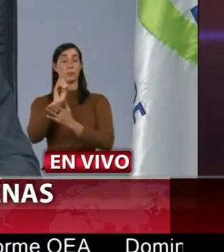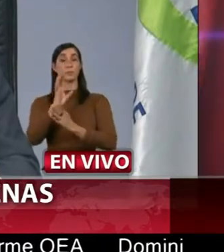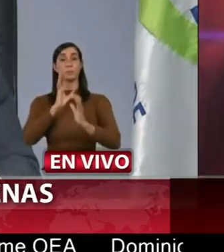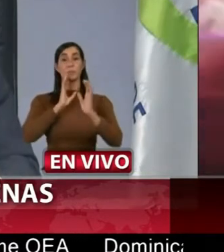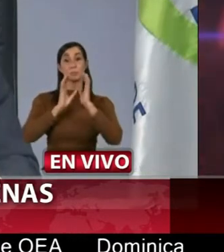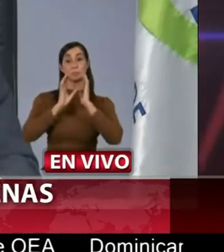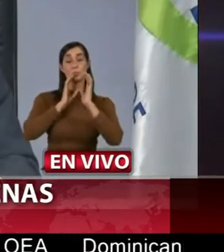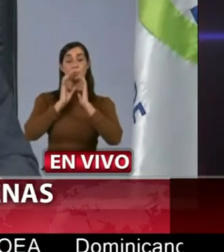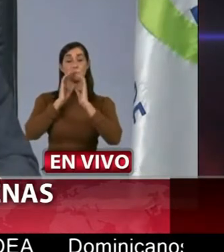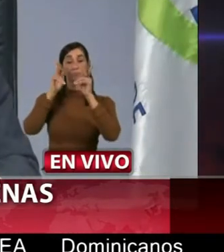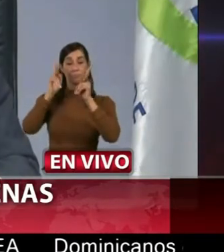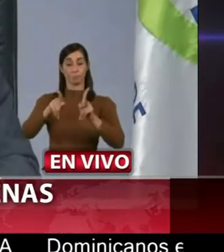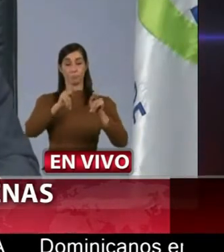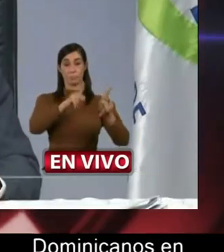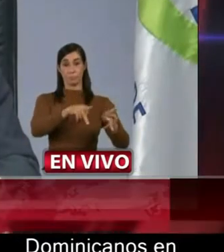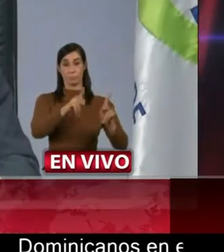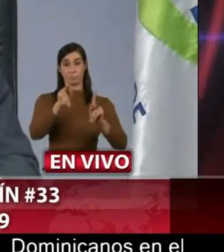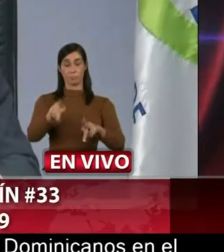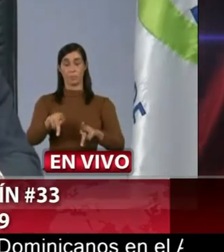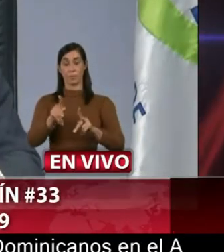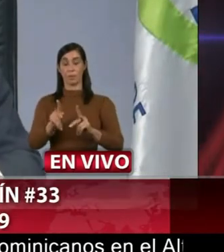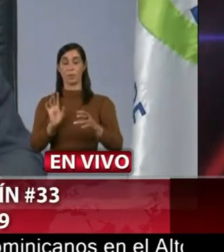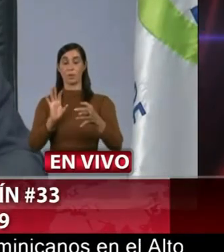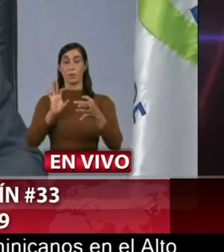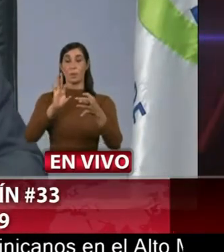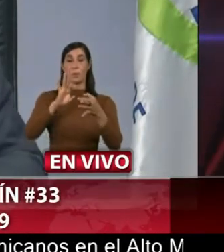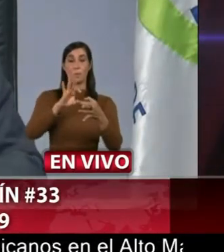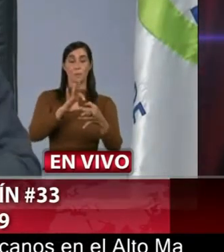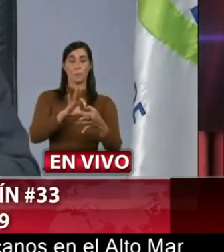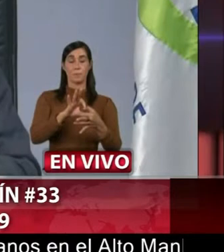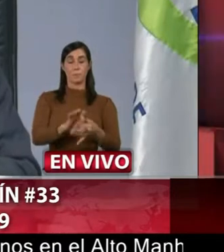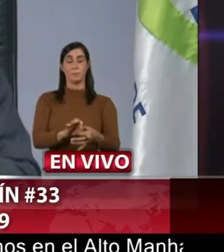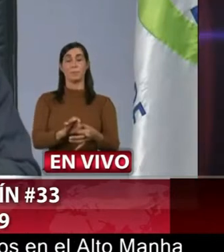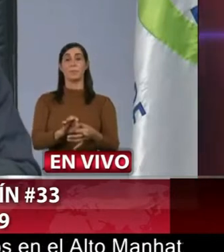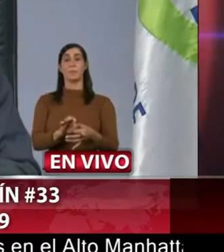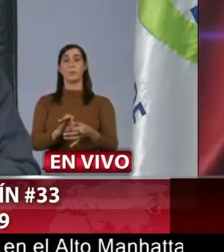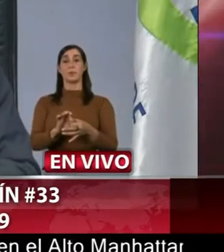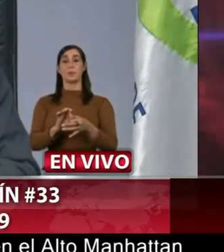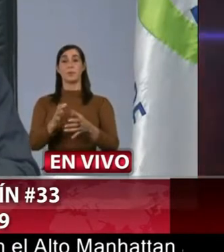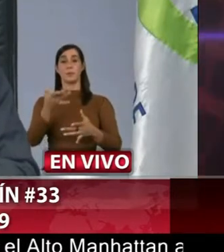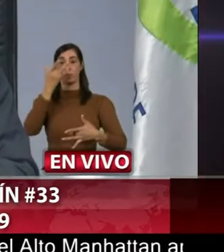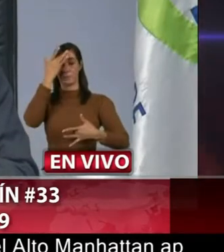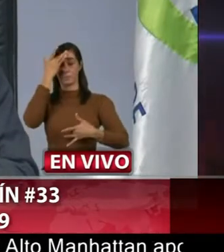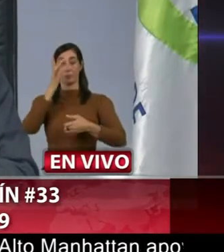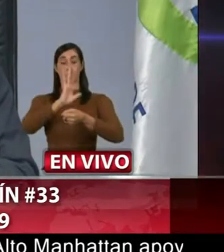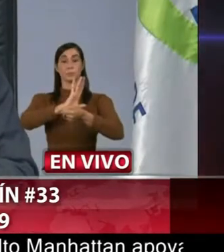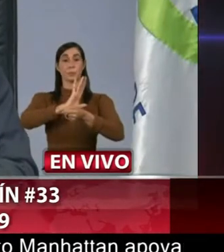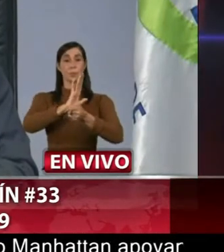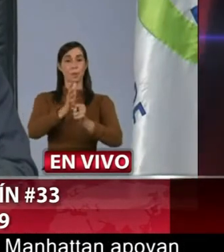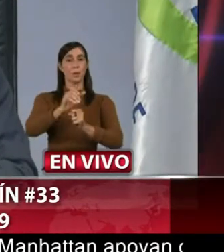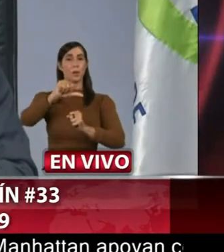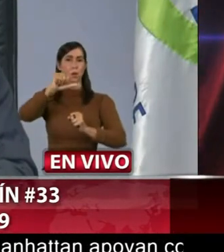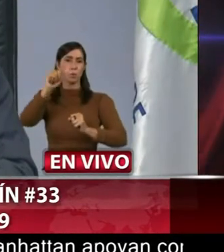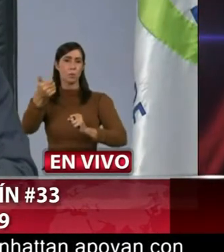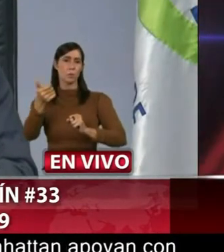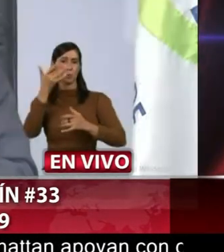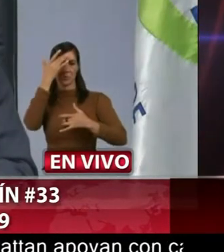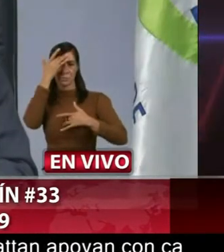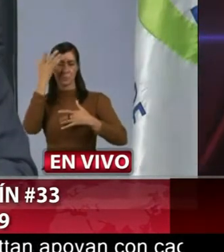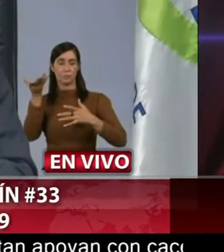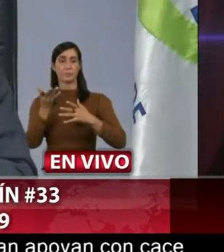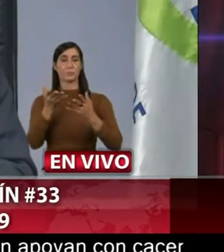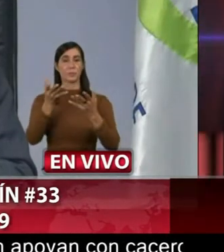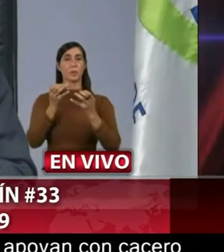interacciones con ciudadanos vinculados a el COVID-19 u otras necesidades